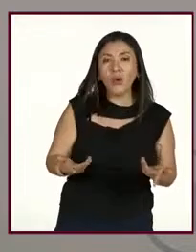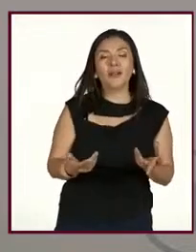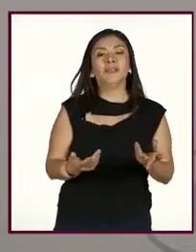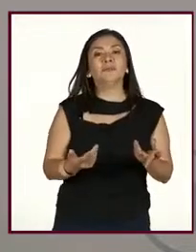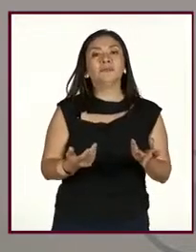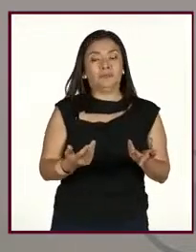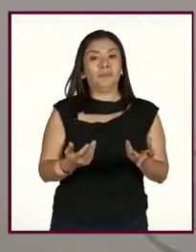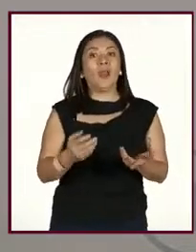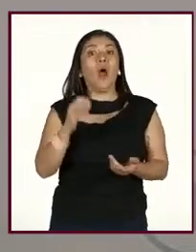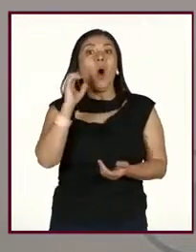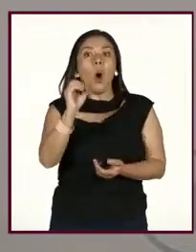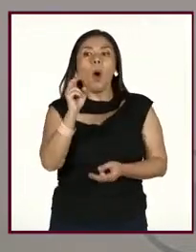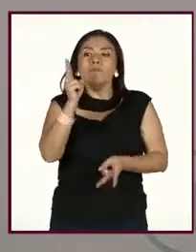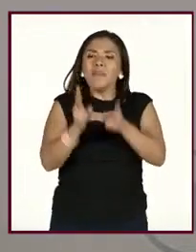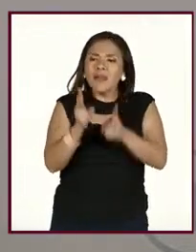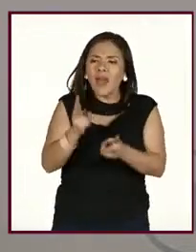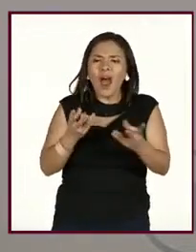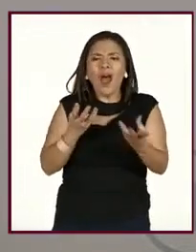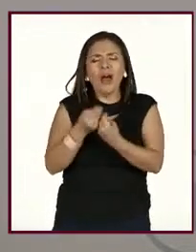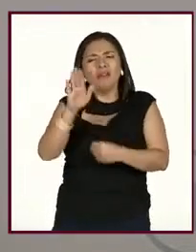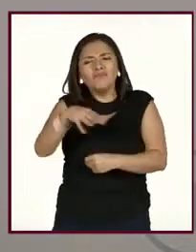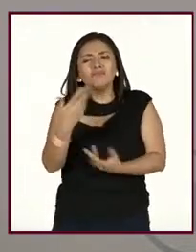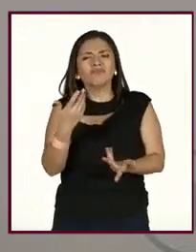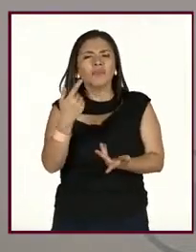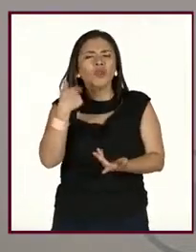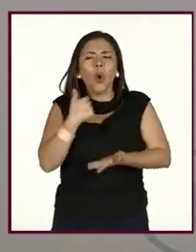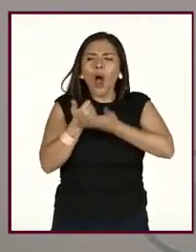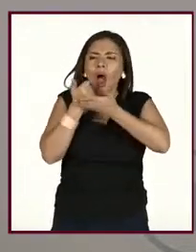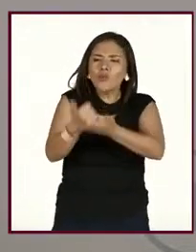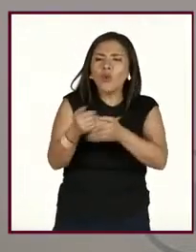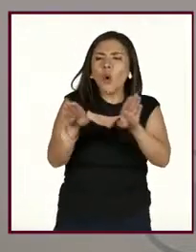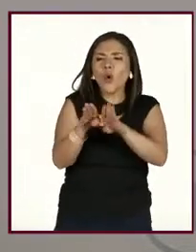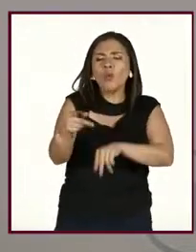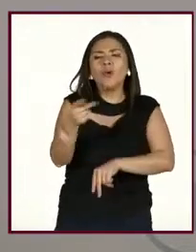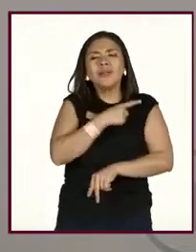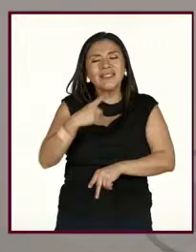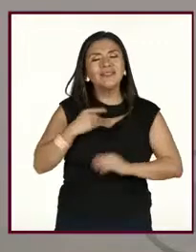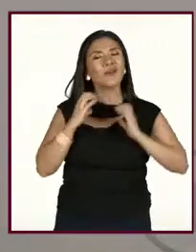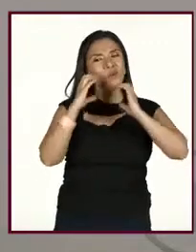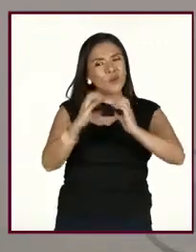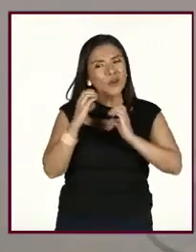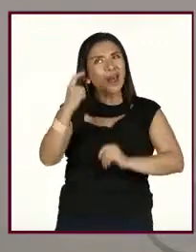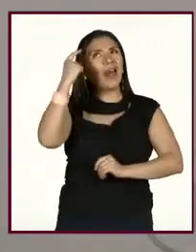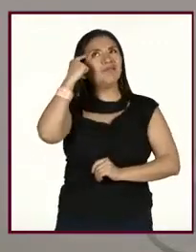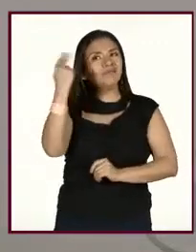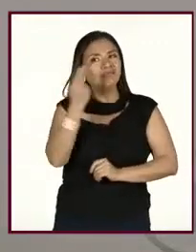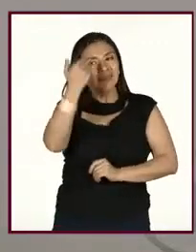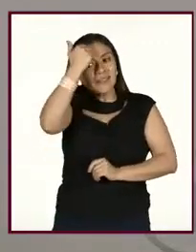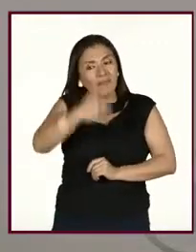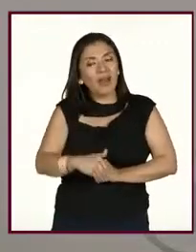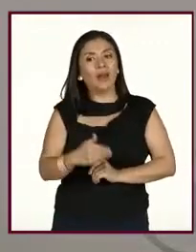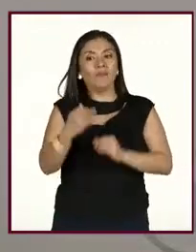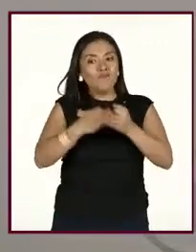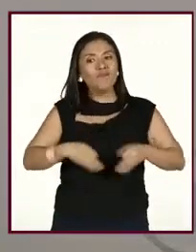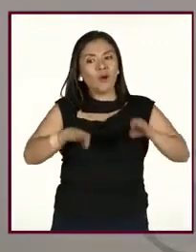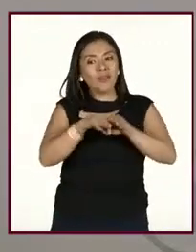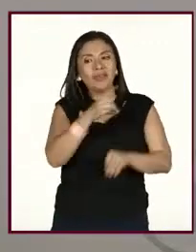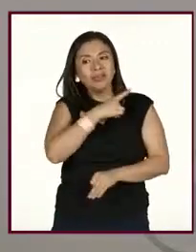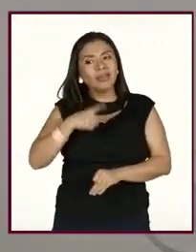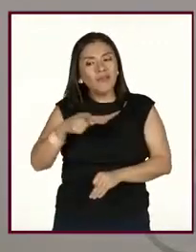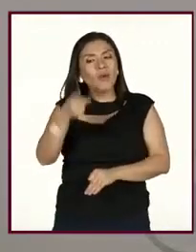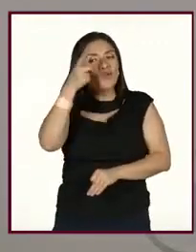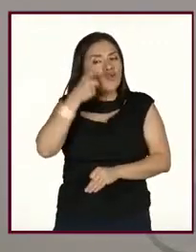Y a lo mejor platicar con él, pues, algunas estrategias de autocuidado, concientizarlo de la importancia de